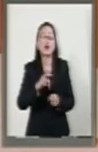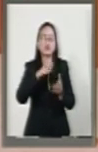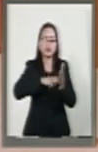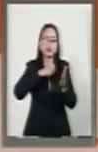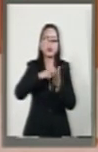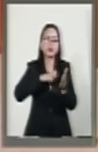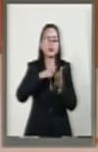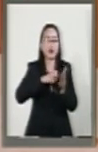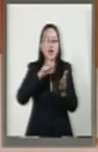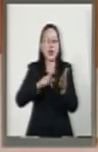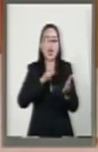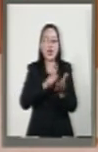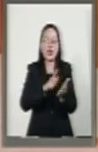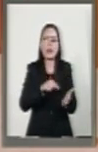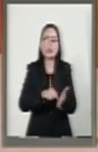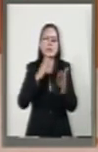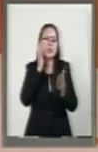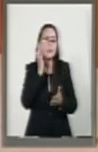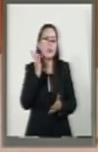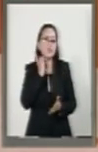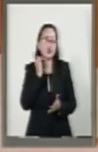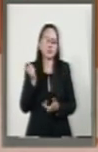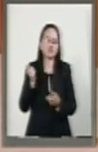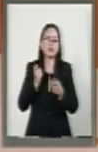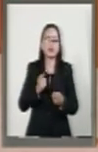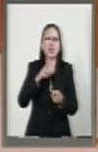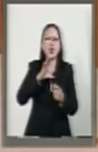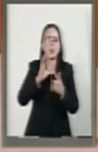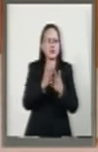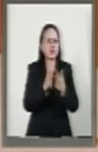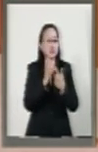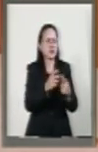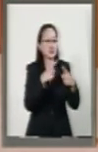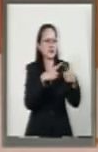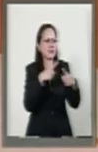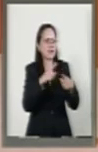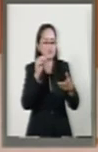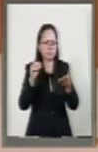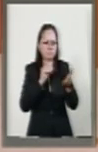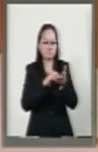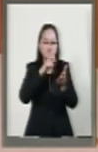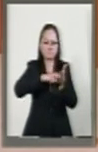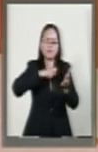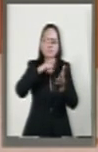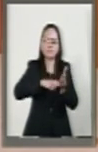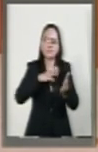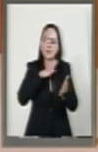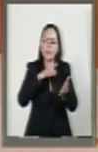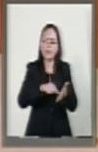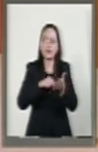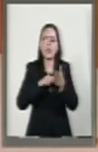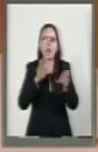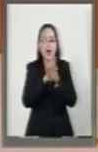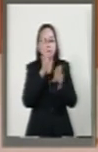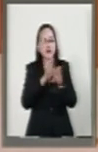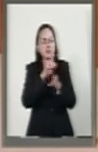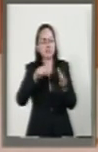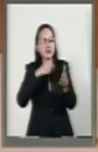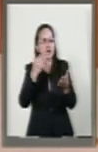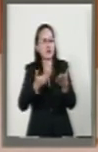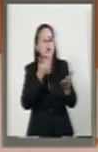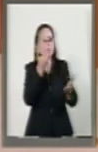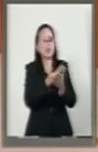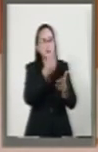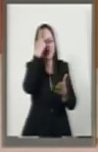minuta de la Cámara de Diputados por las comisiones dictaminadoras están las modificaciones a la solicitud de